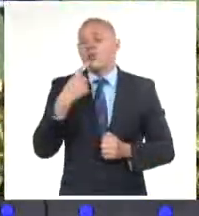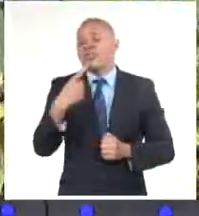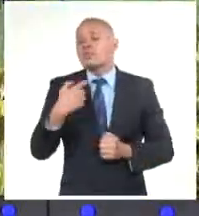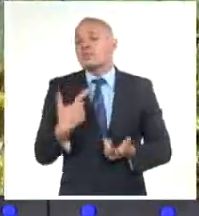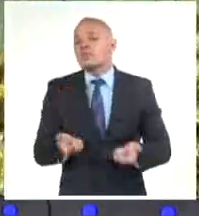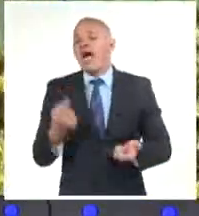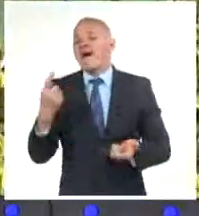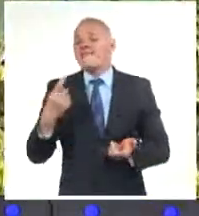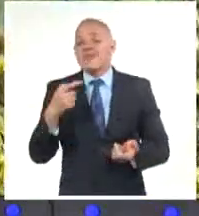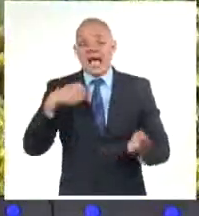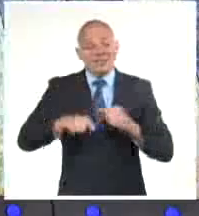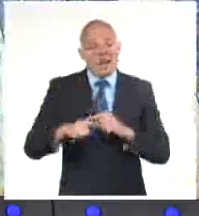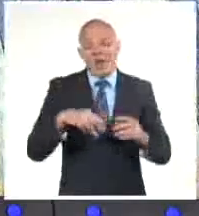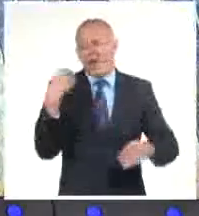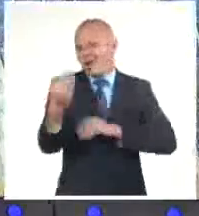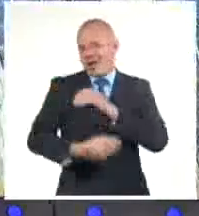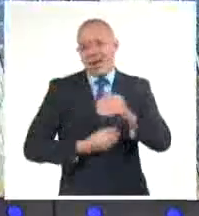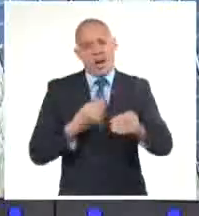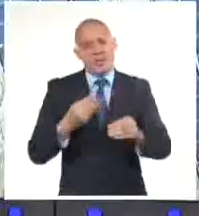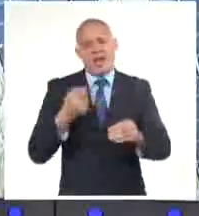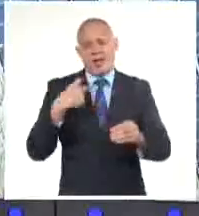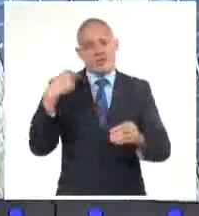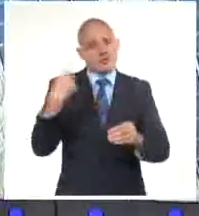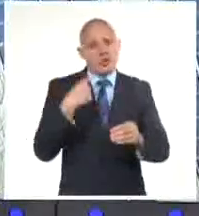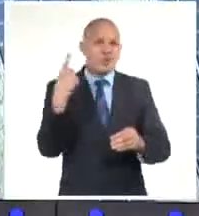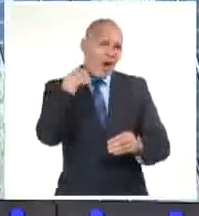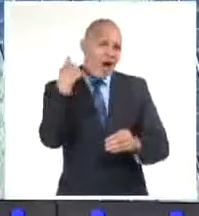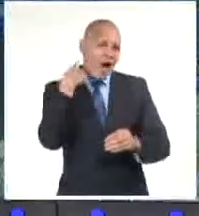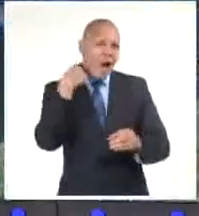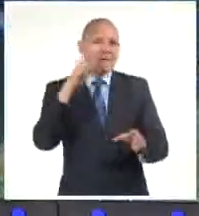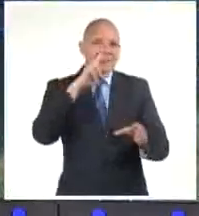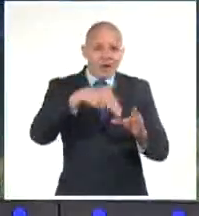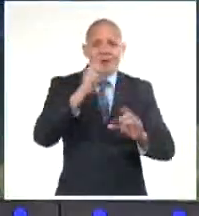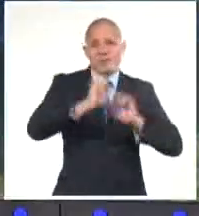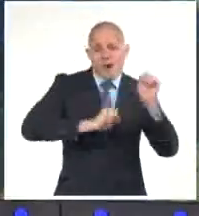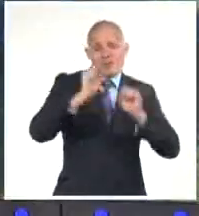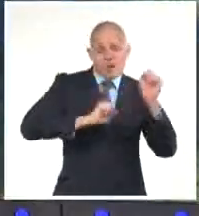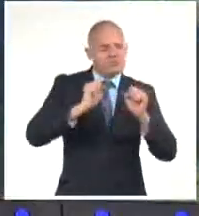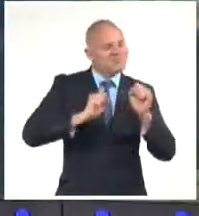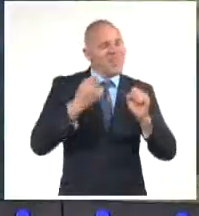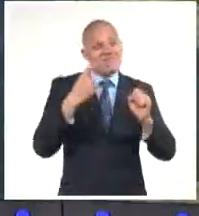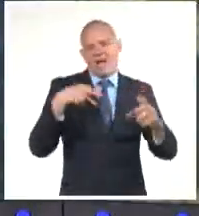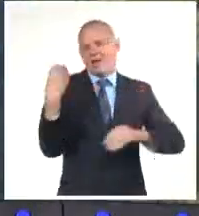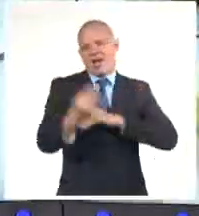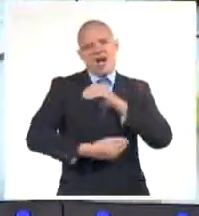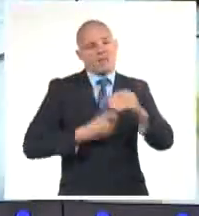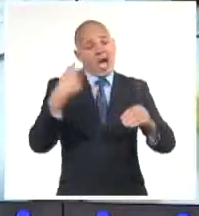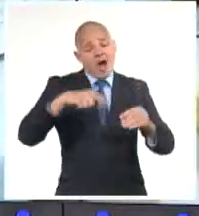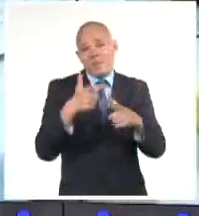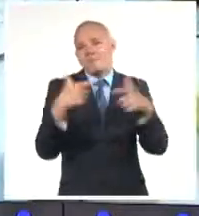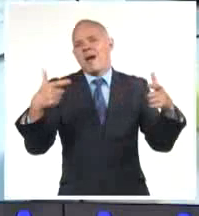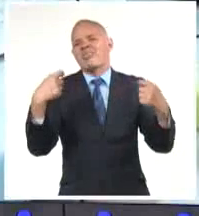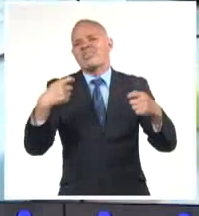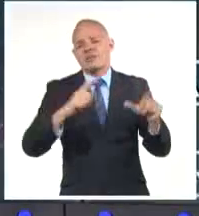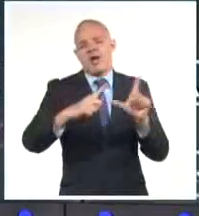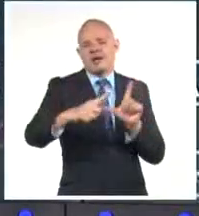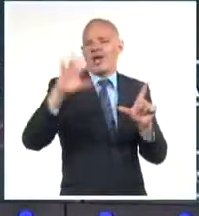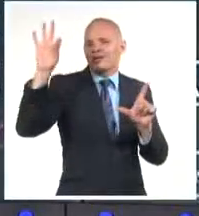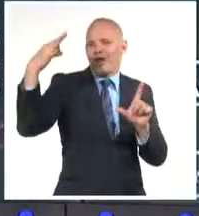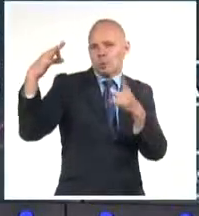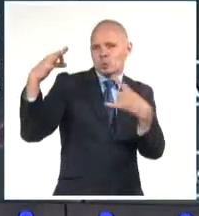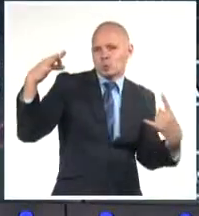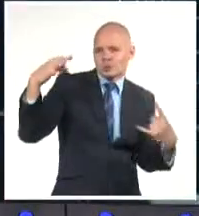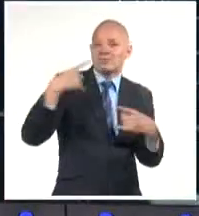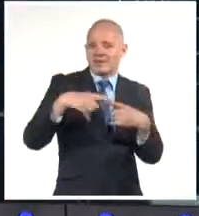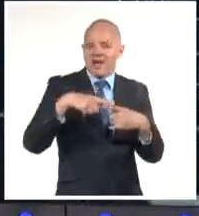transformar la matriz energética en Cuba. Y se ha demorado, a veces por falta de financiamiento, o por trabas, o